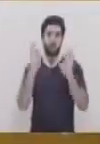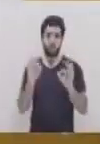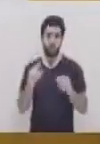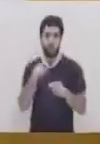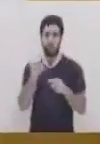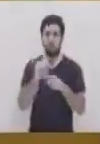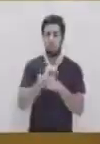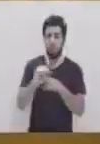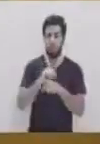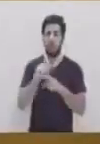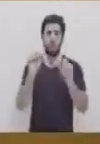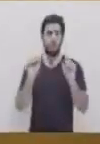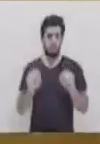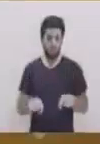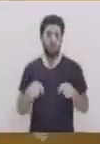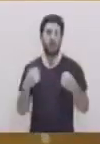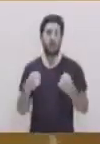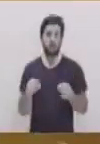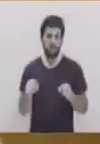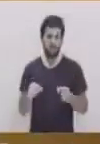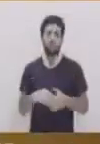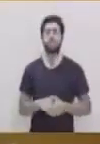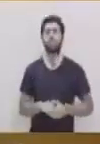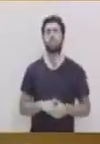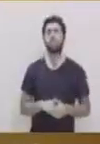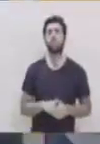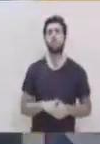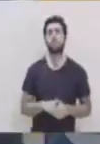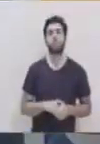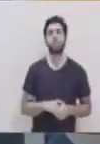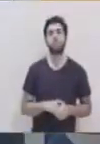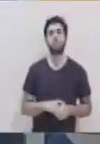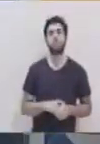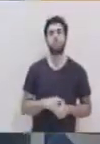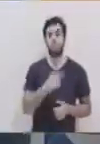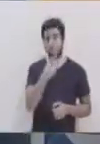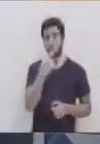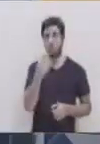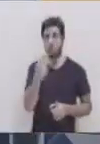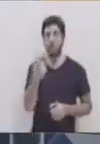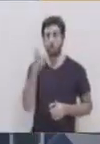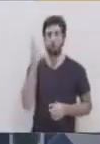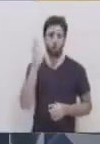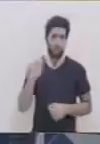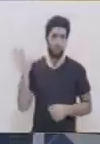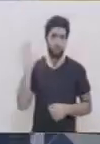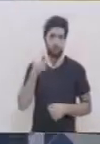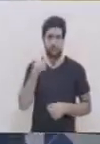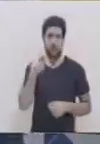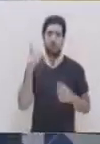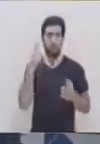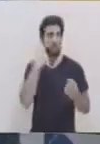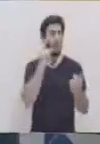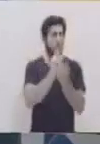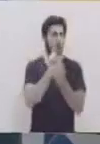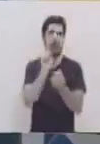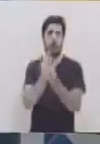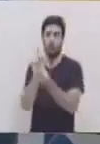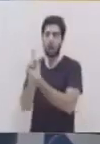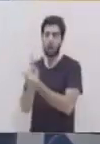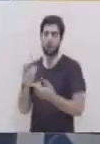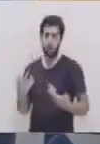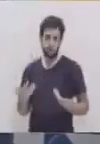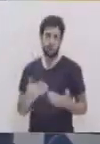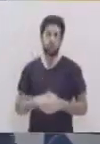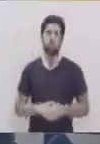Ustedes en casa lo pueden practicar constantemente. Y como usted lo dice, pues es algo que nos topamos en la vida diariamente. ¿Verdad?